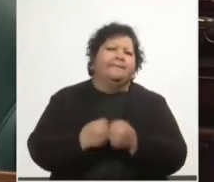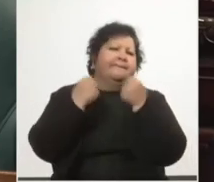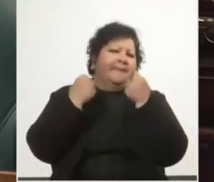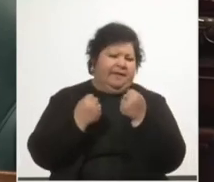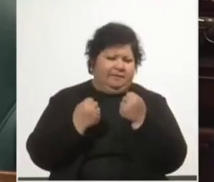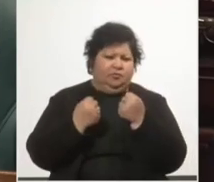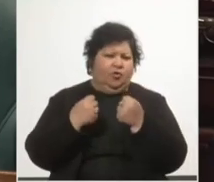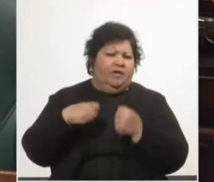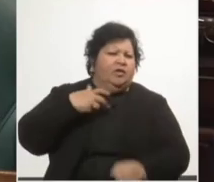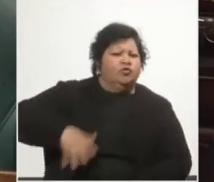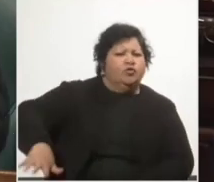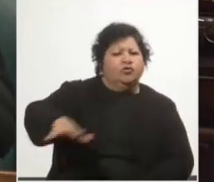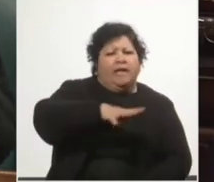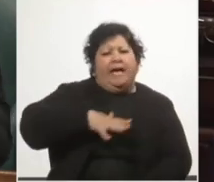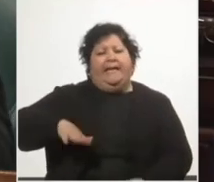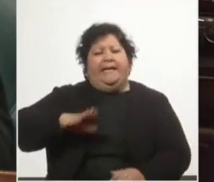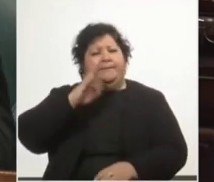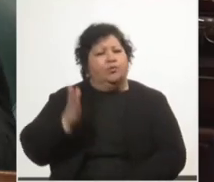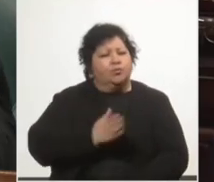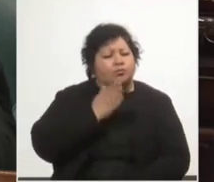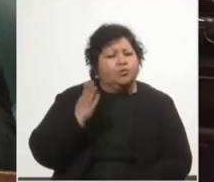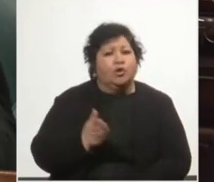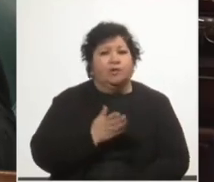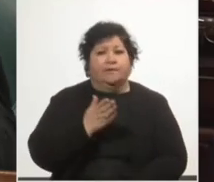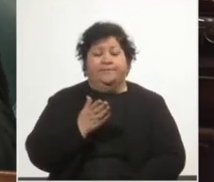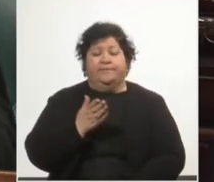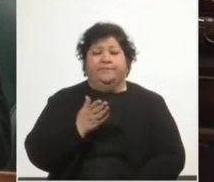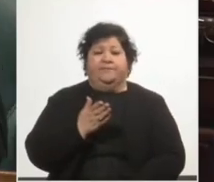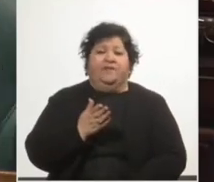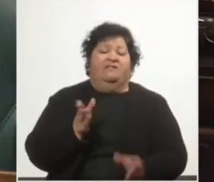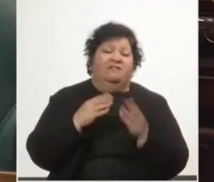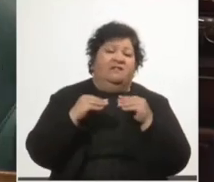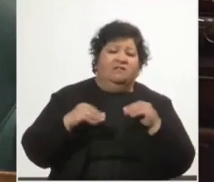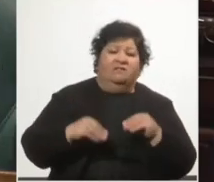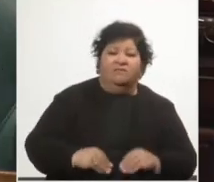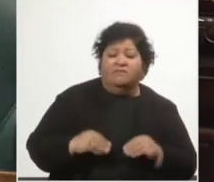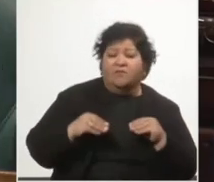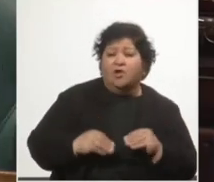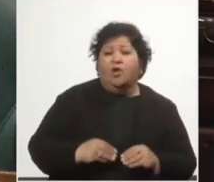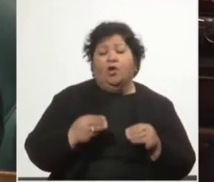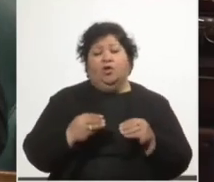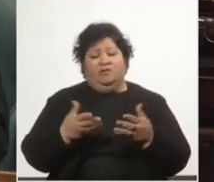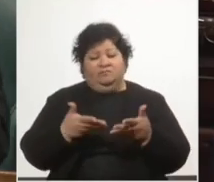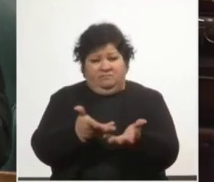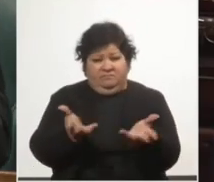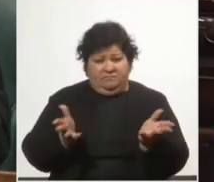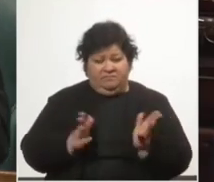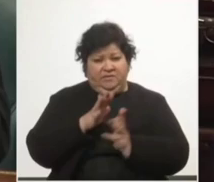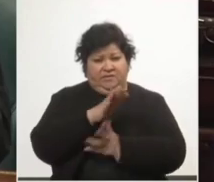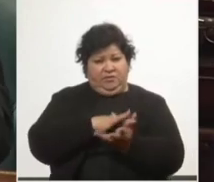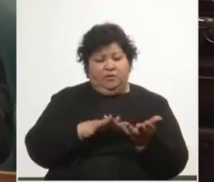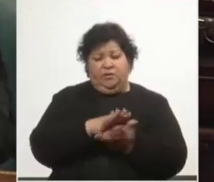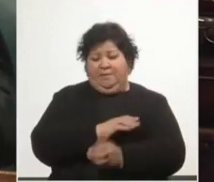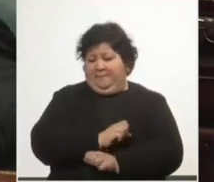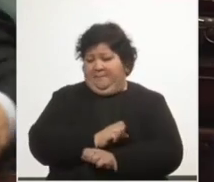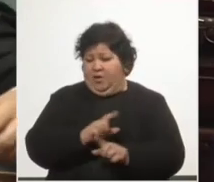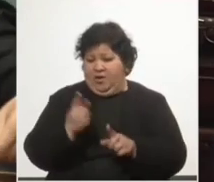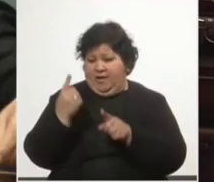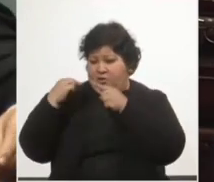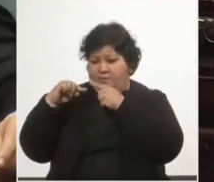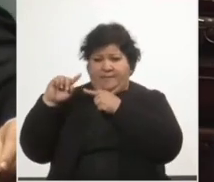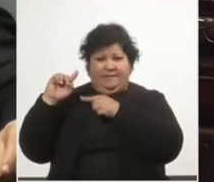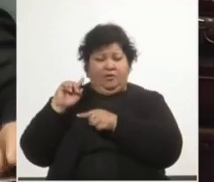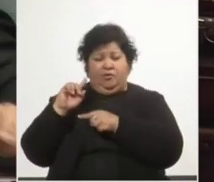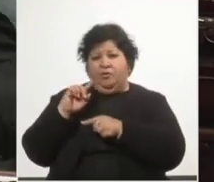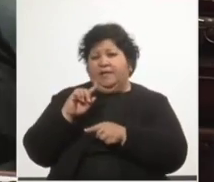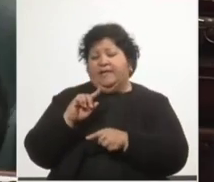o el tejido social. Este pobre comportamiento que describimos se acentuó desde mediados del año pasado. En efecto, en los